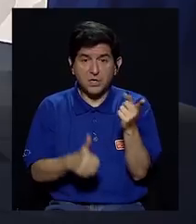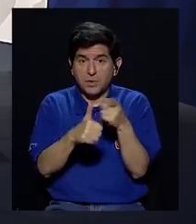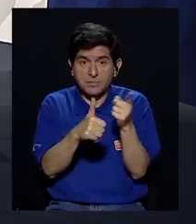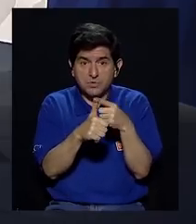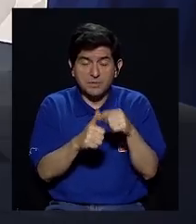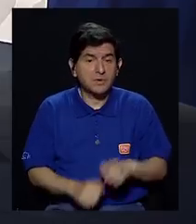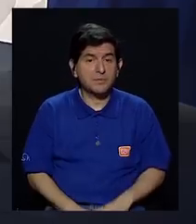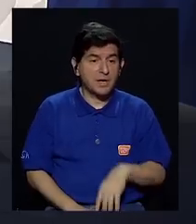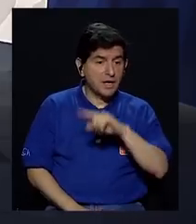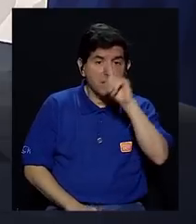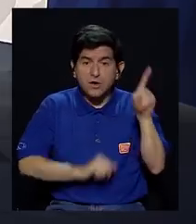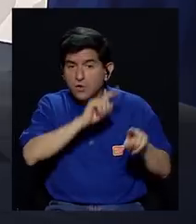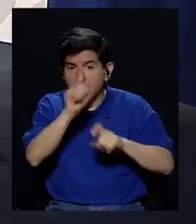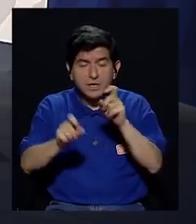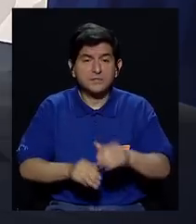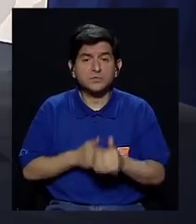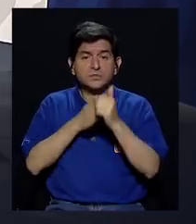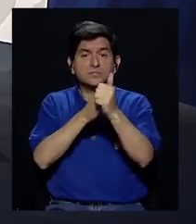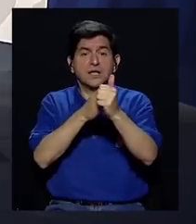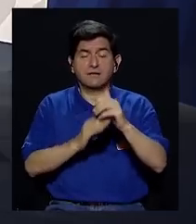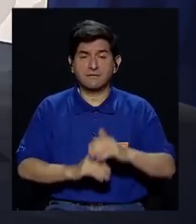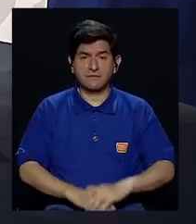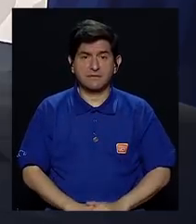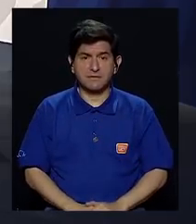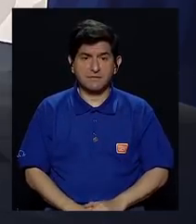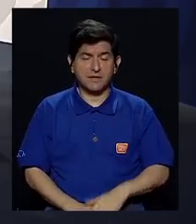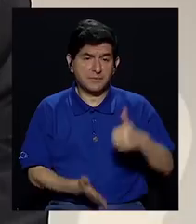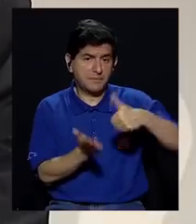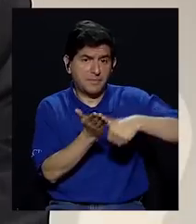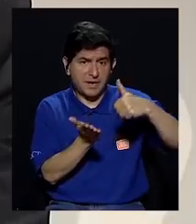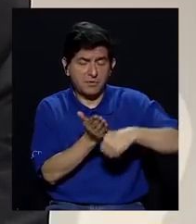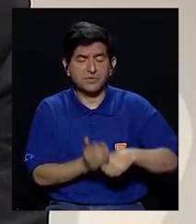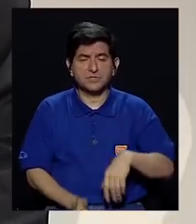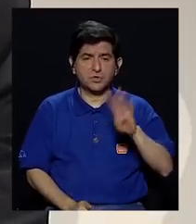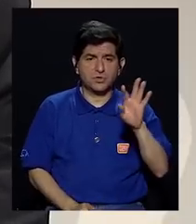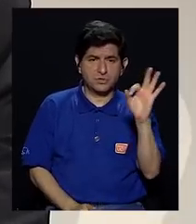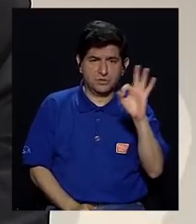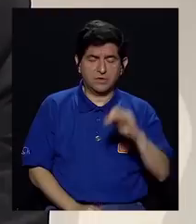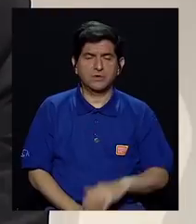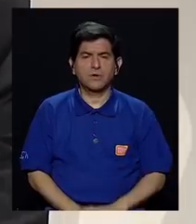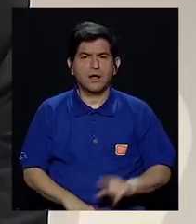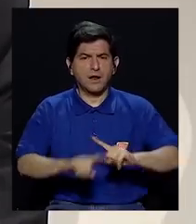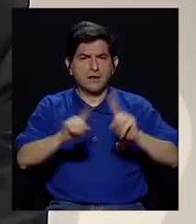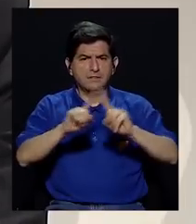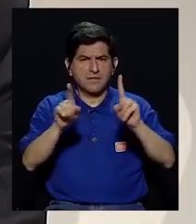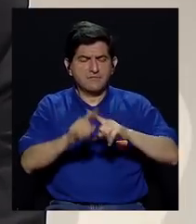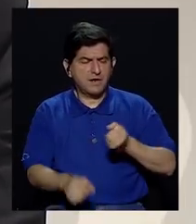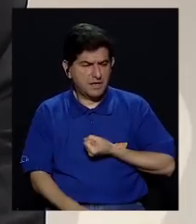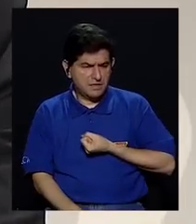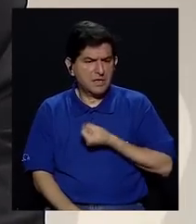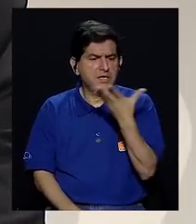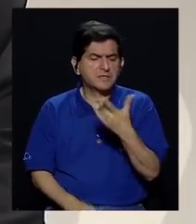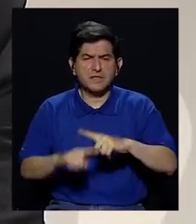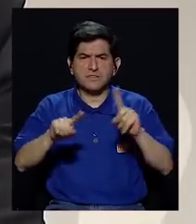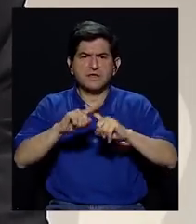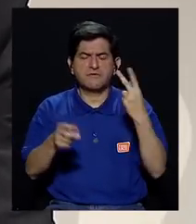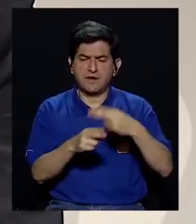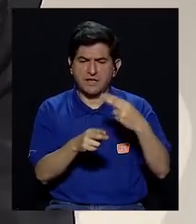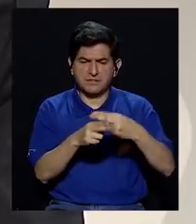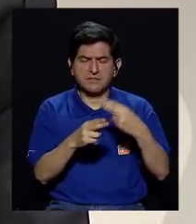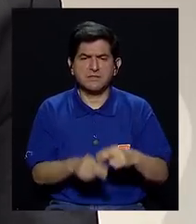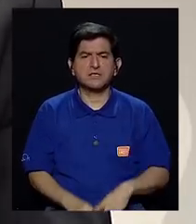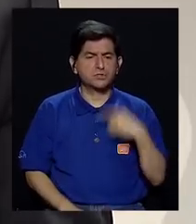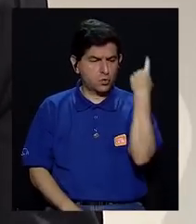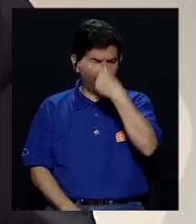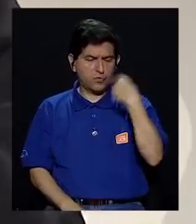de primero en encuestas liderando, de algún modo, la elección de este 4 de febrero. Tiene diversas manifestaciones, diversos nombres,